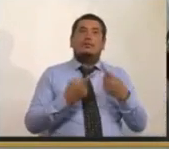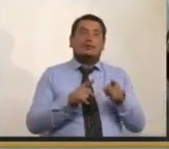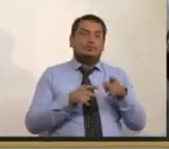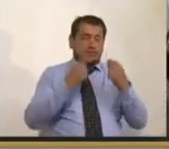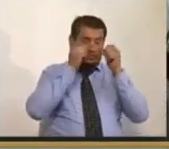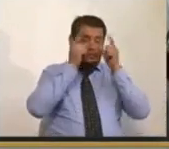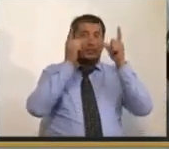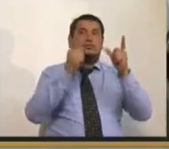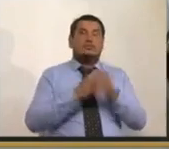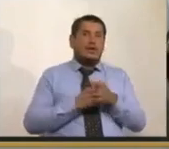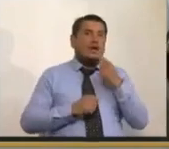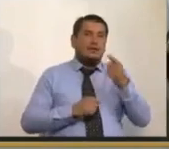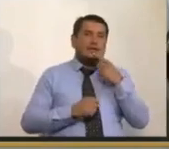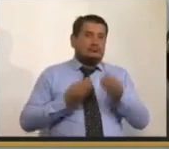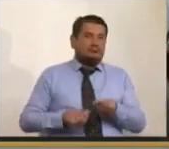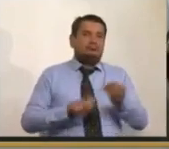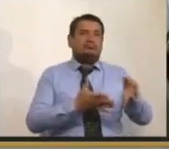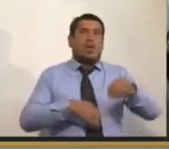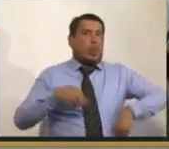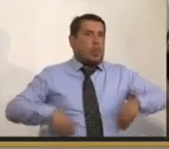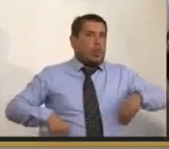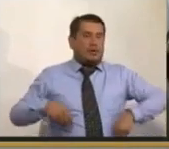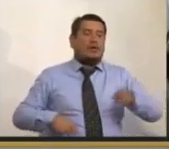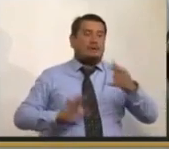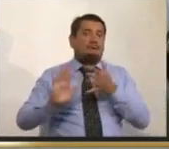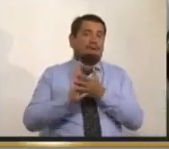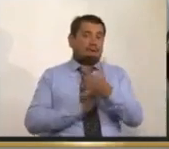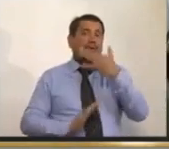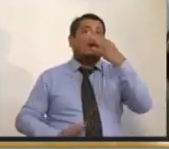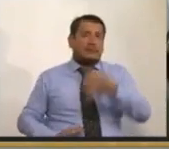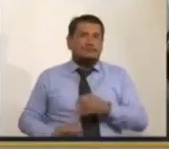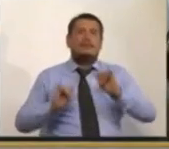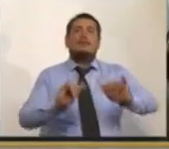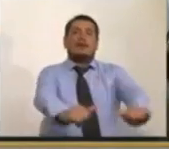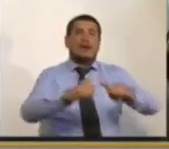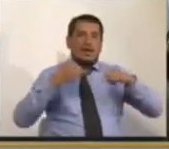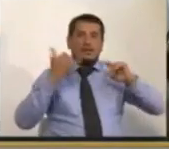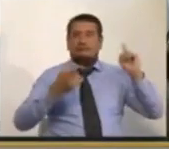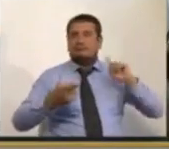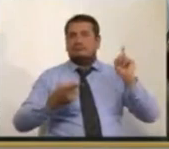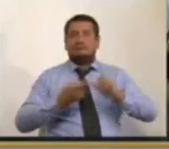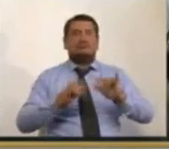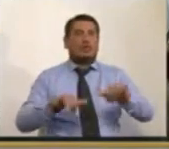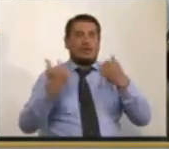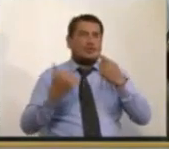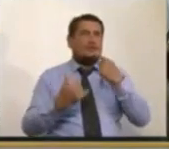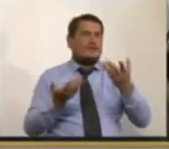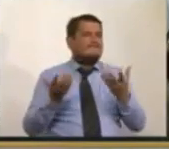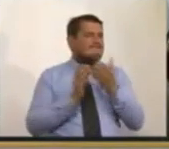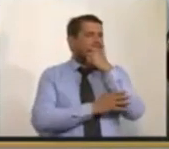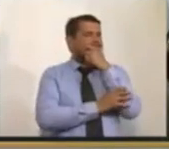Que recibe un soborno, lo confiesa, nos engaña todos esos años. ¿Qué dije yo?